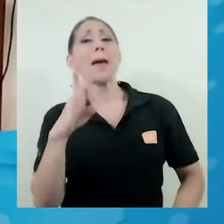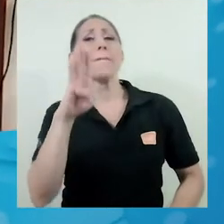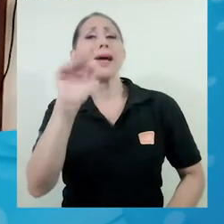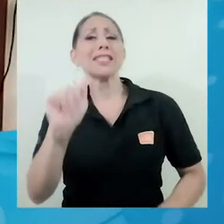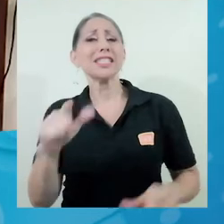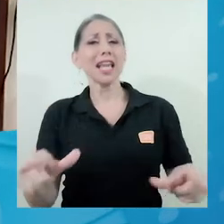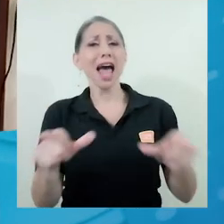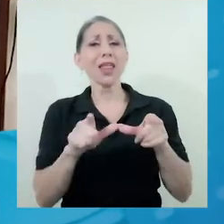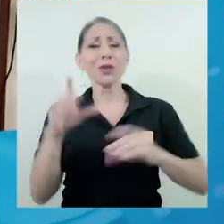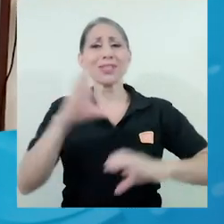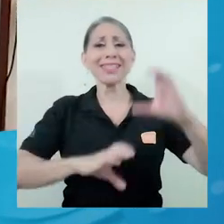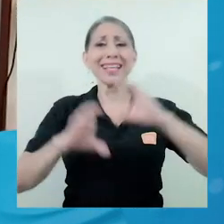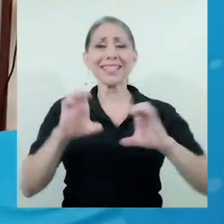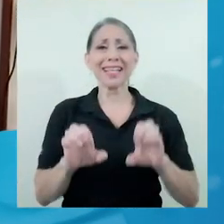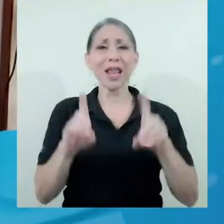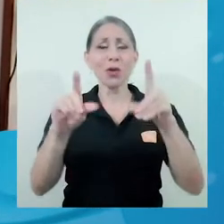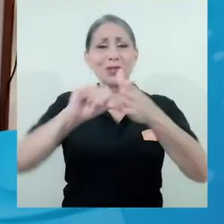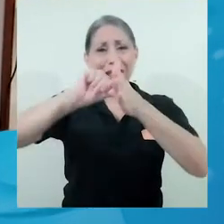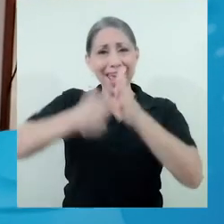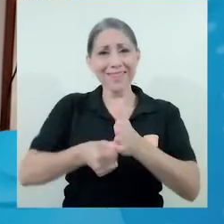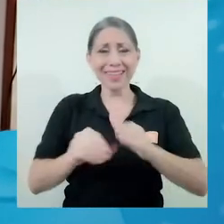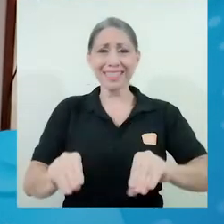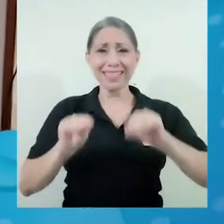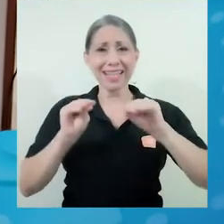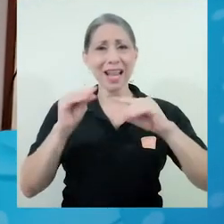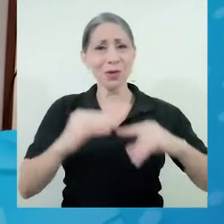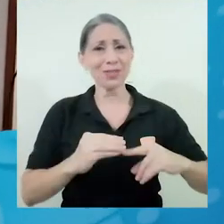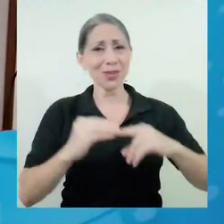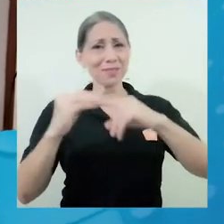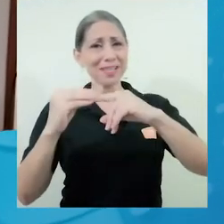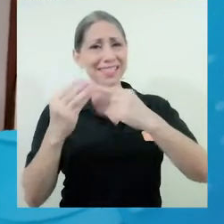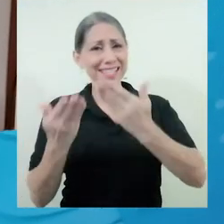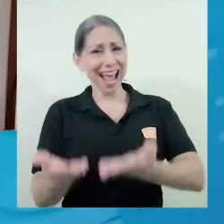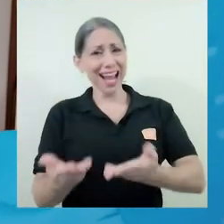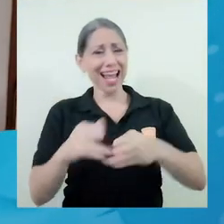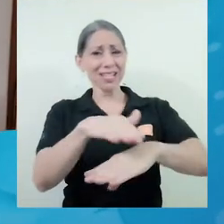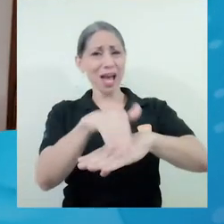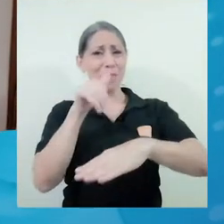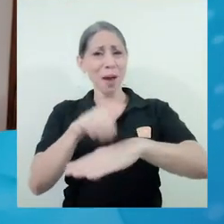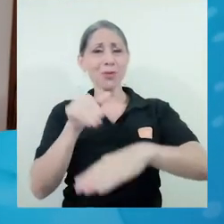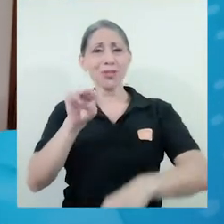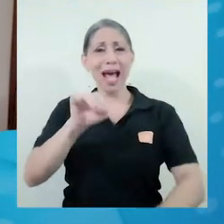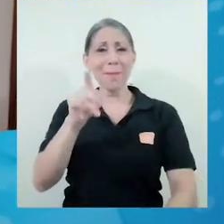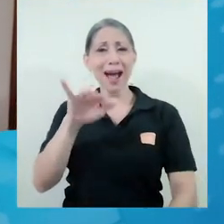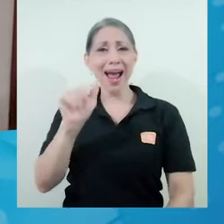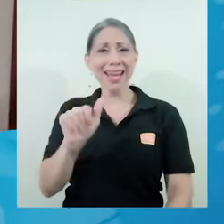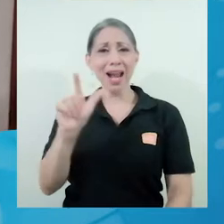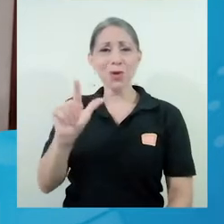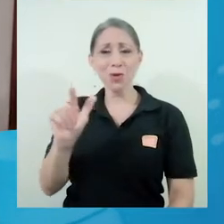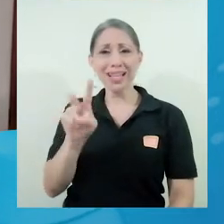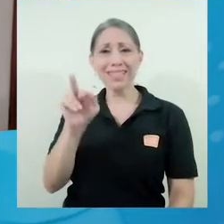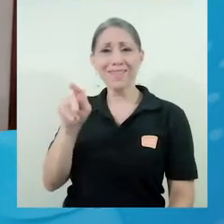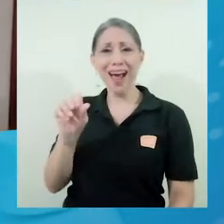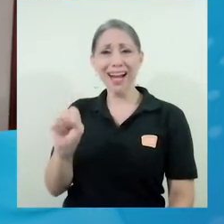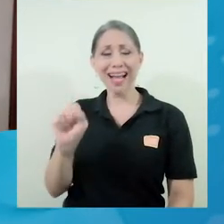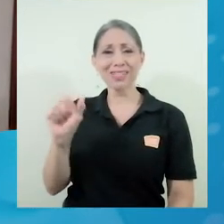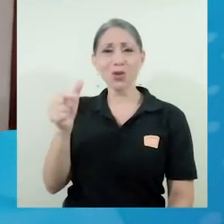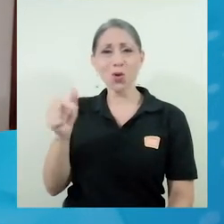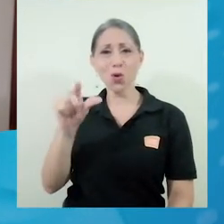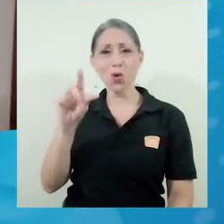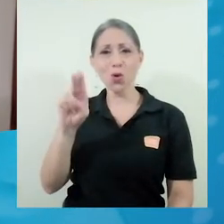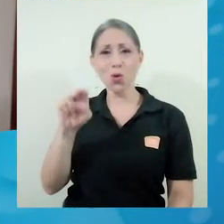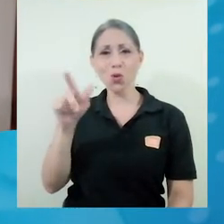Bachillerato de Ciencias de la Educación, con énfasis en la Educación Especial, llamamos a María Lourdes